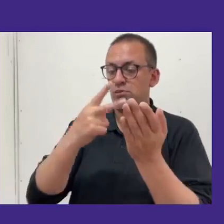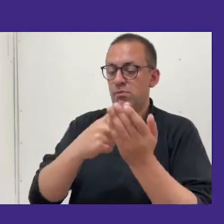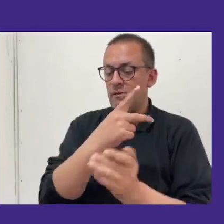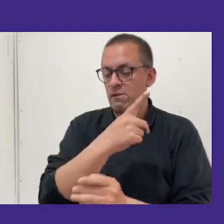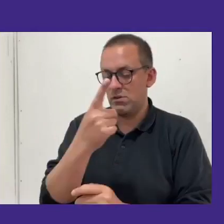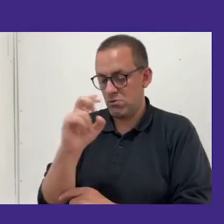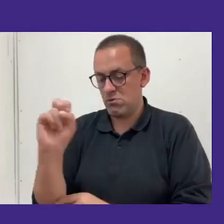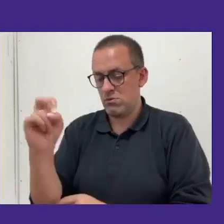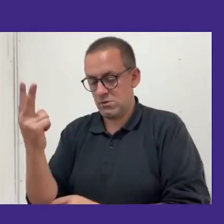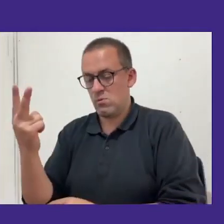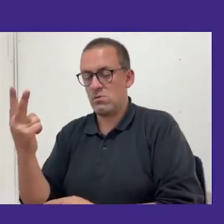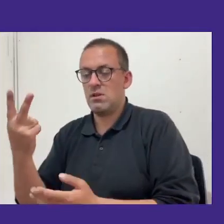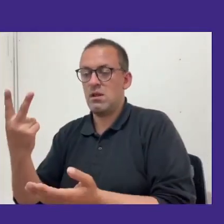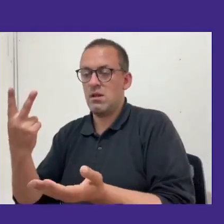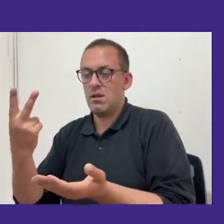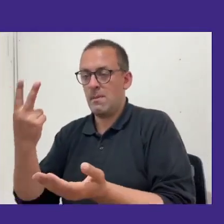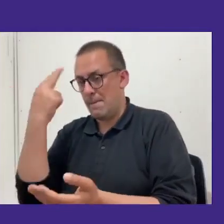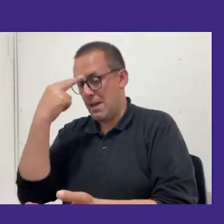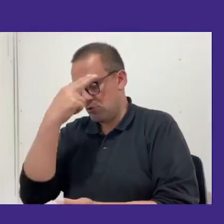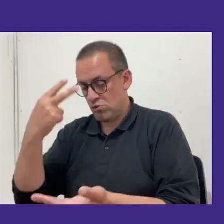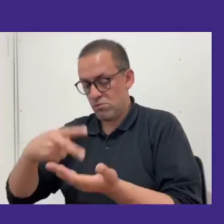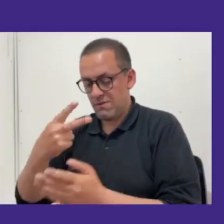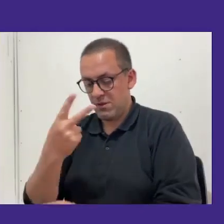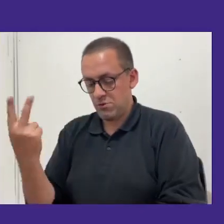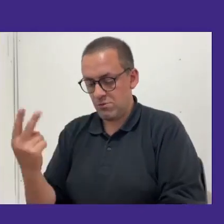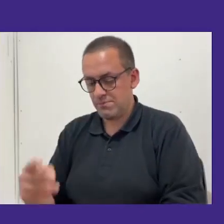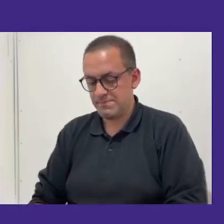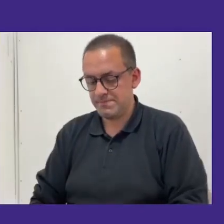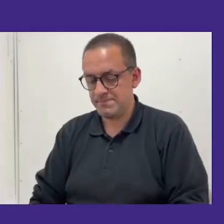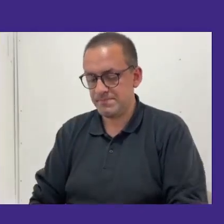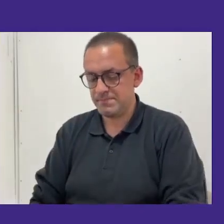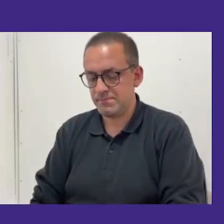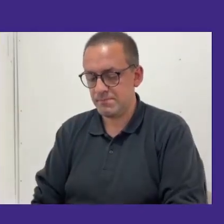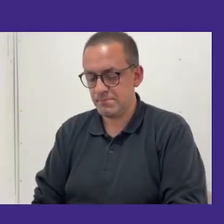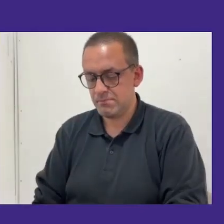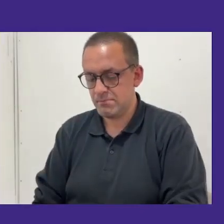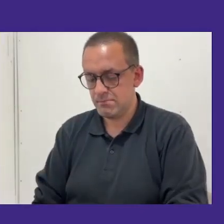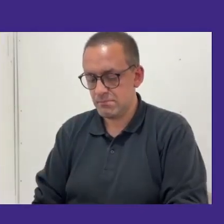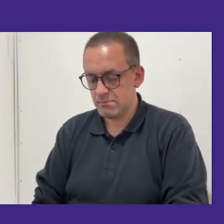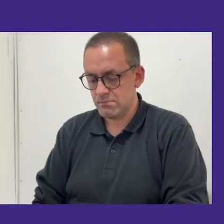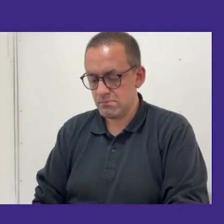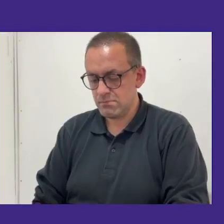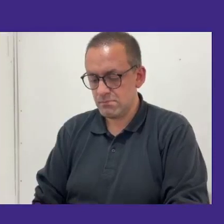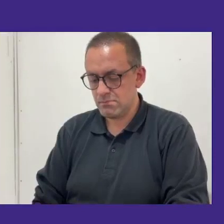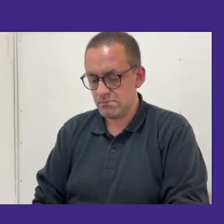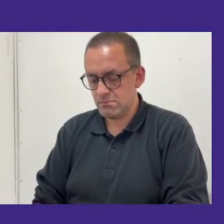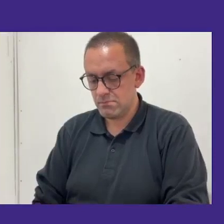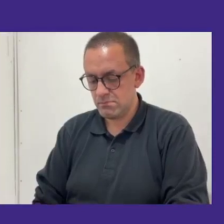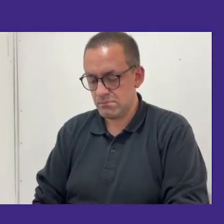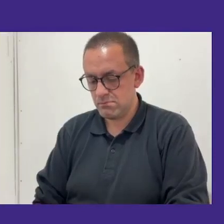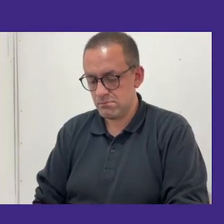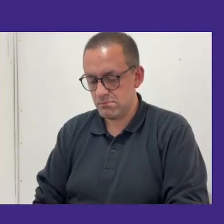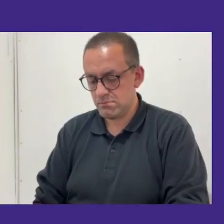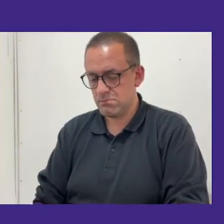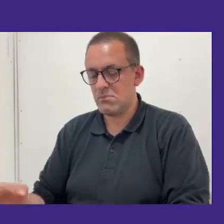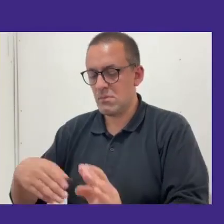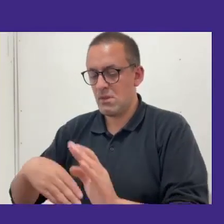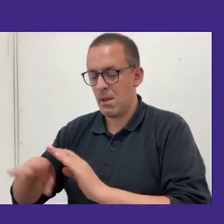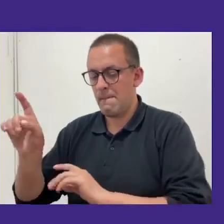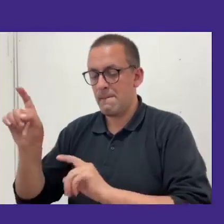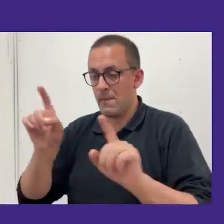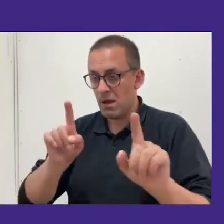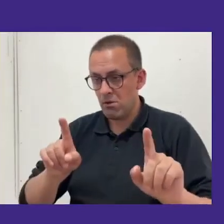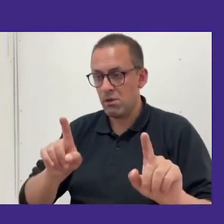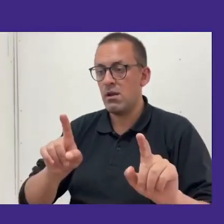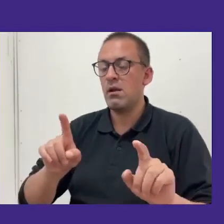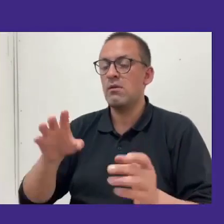y la segunda a la derecha, marzo 2022. La mayoría era del campus Concepción, que realmente